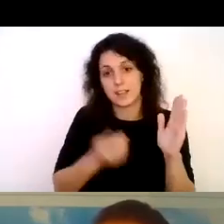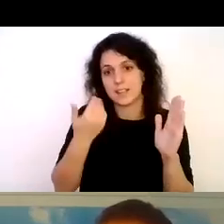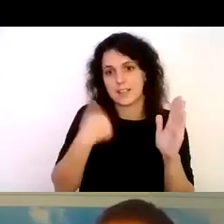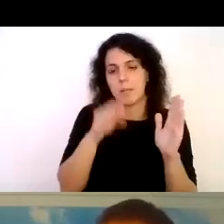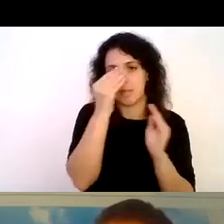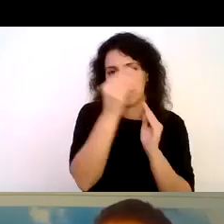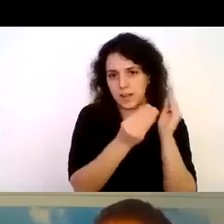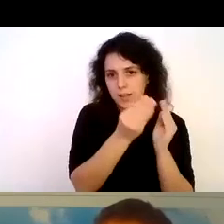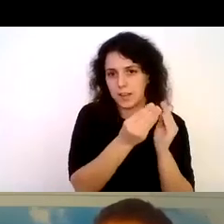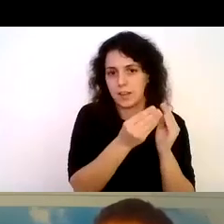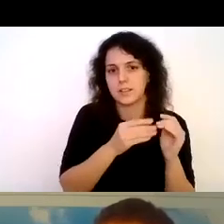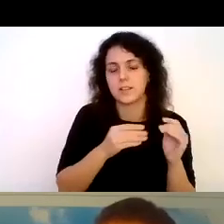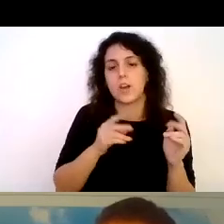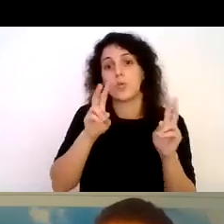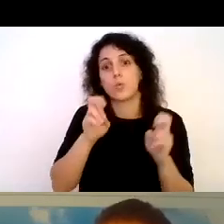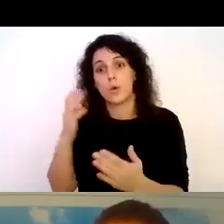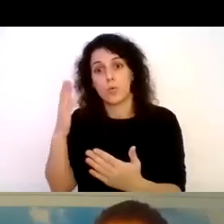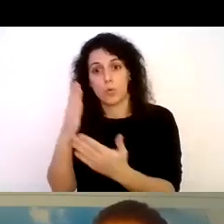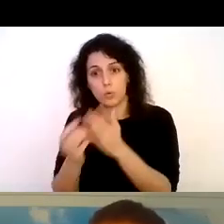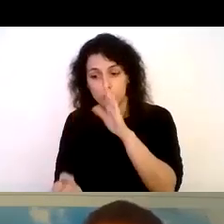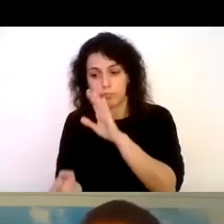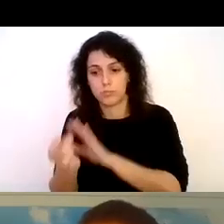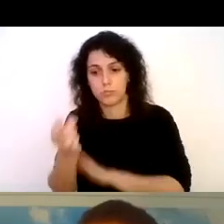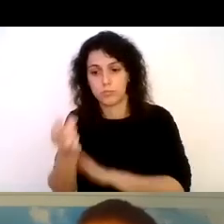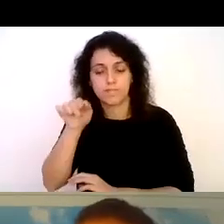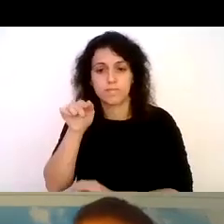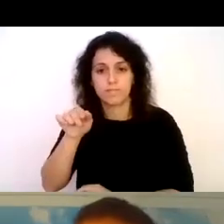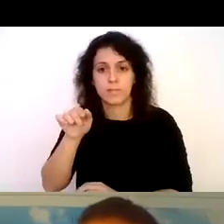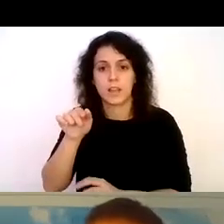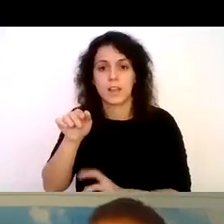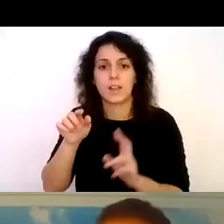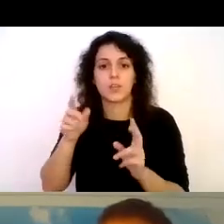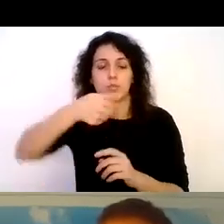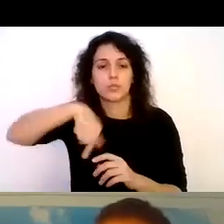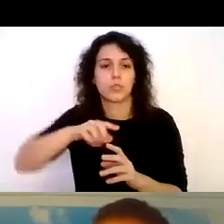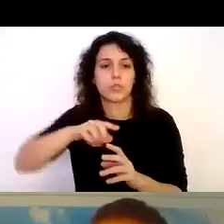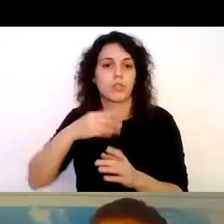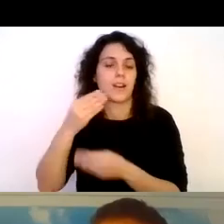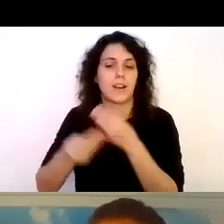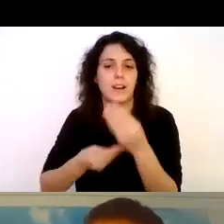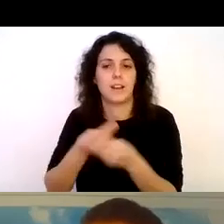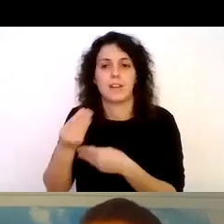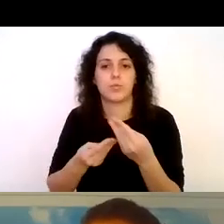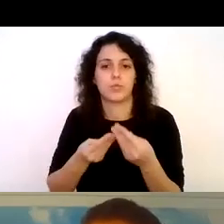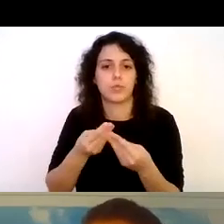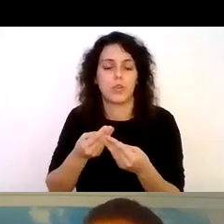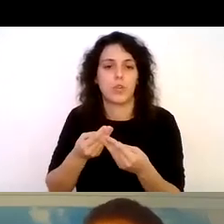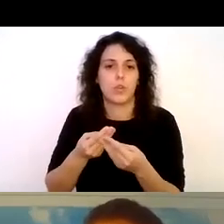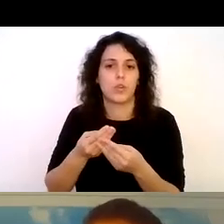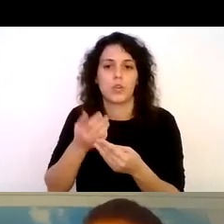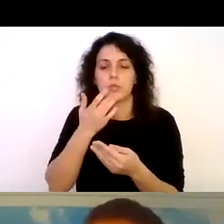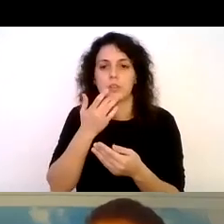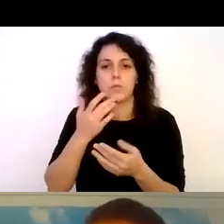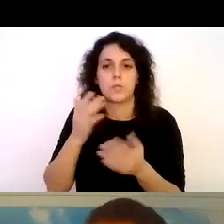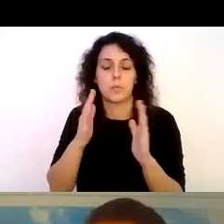se dedica a un nuevo curso nuevamente realizamos como plataforma de práctica